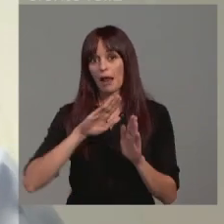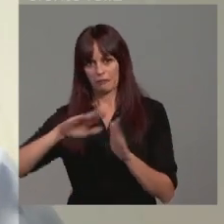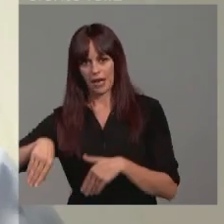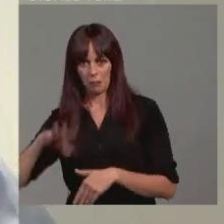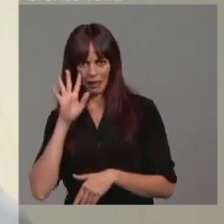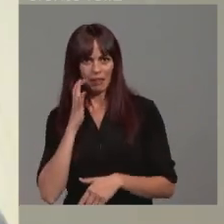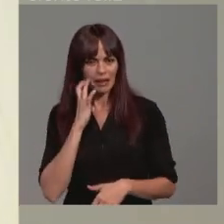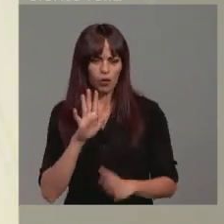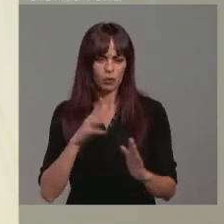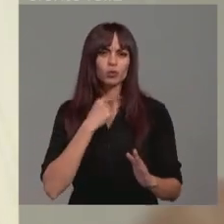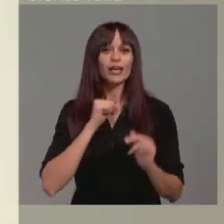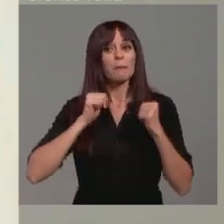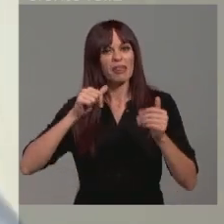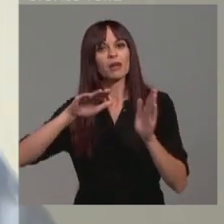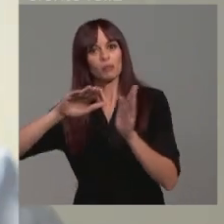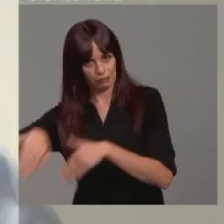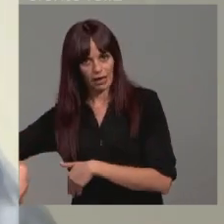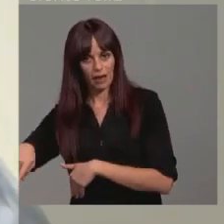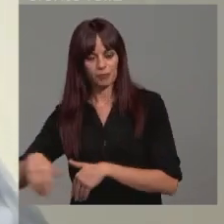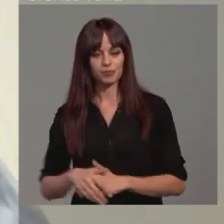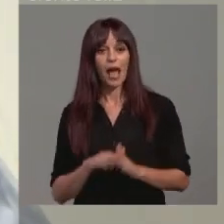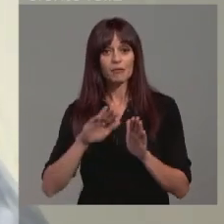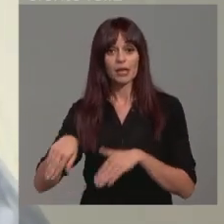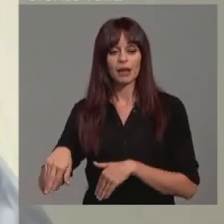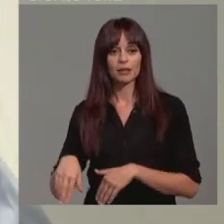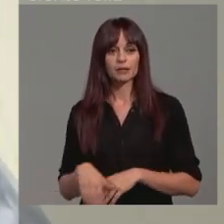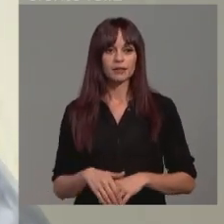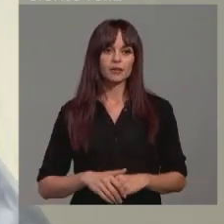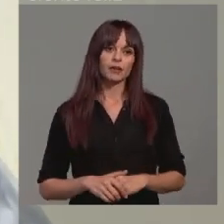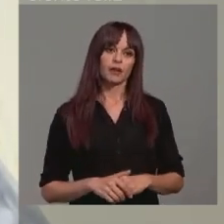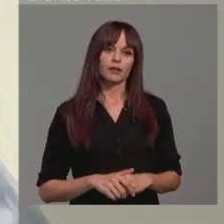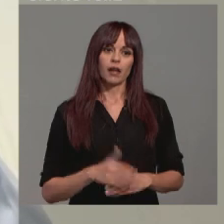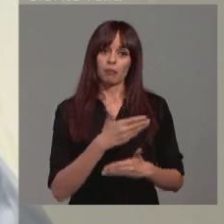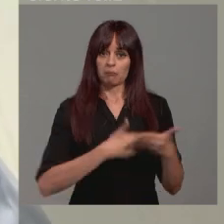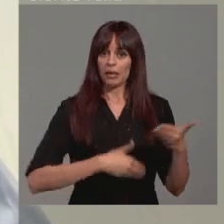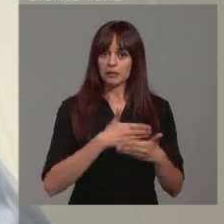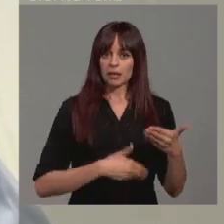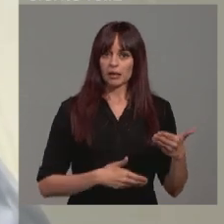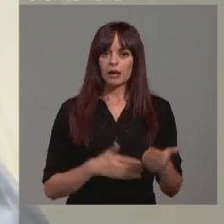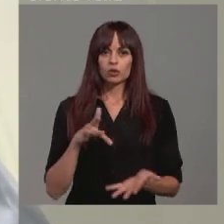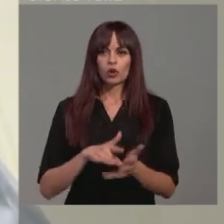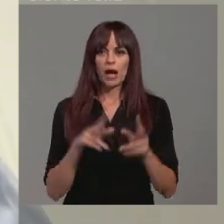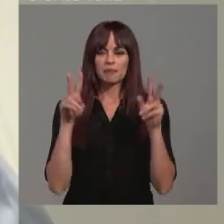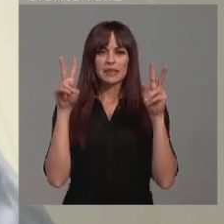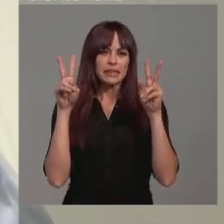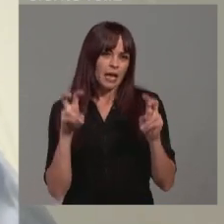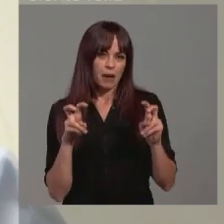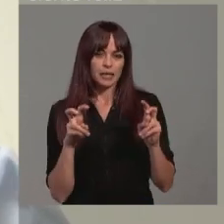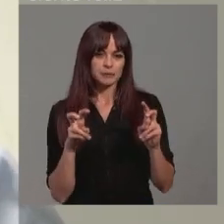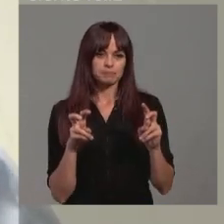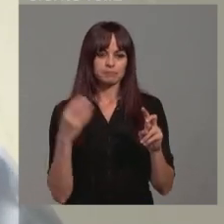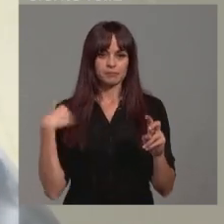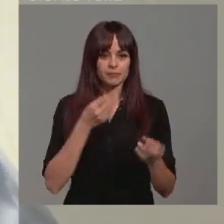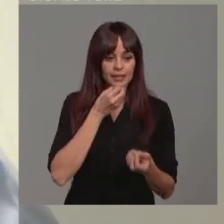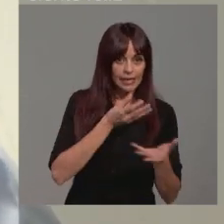parezca extraño. Al final, sobre todo en la presa, ha habido, pues bueno, unas cuestiones entre nuestras